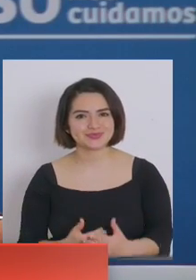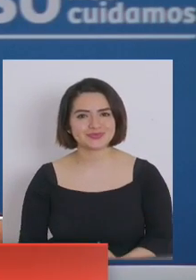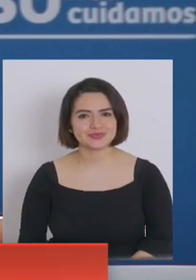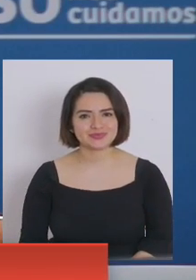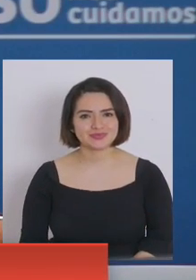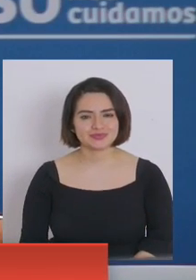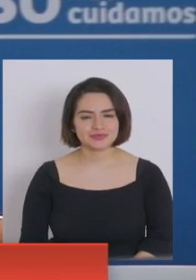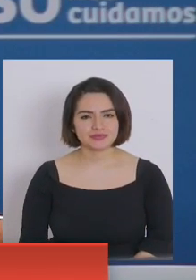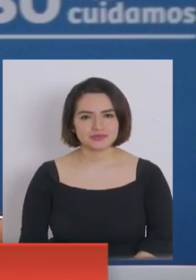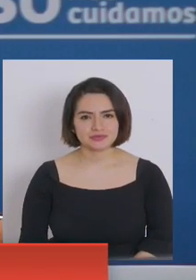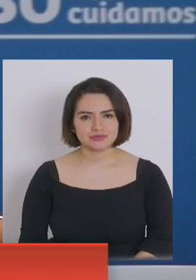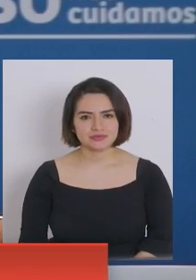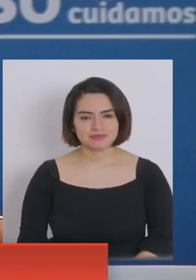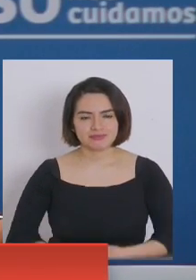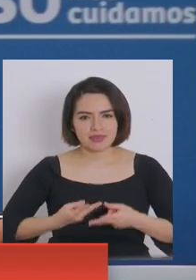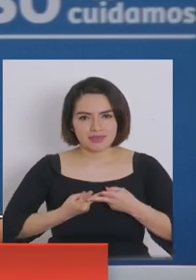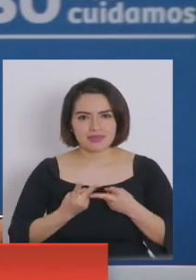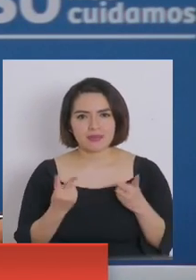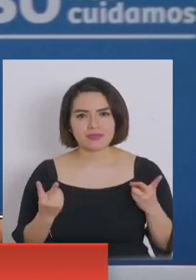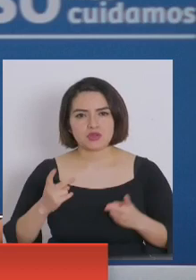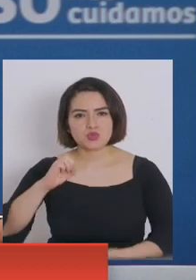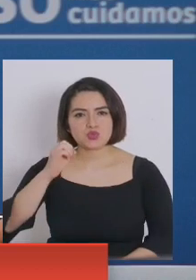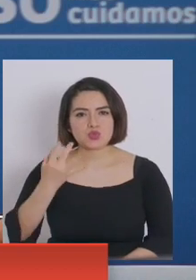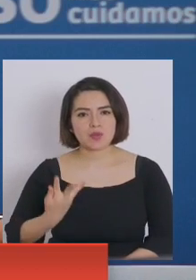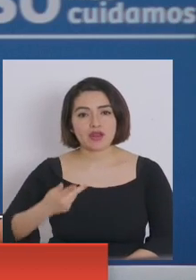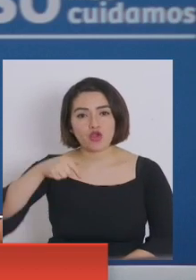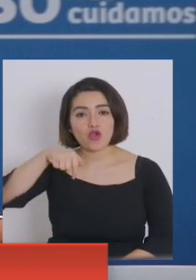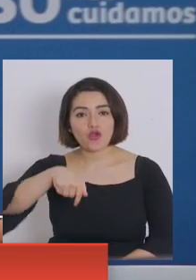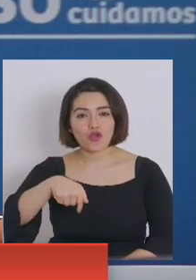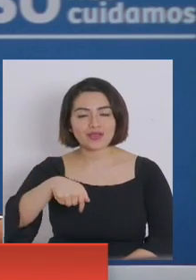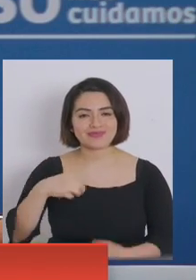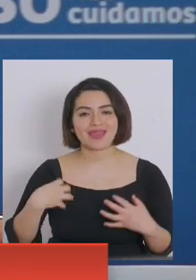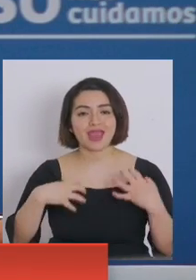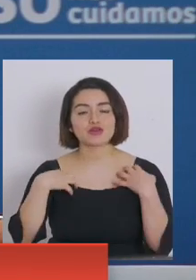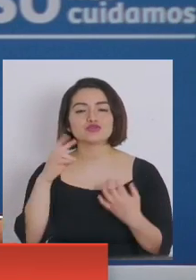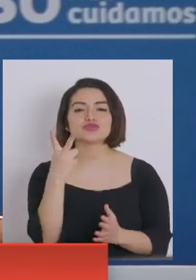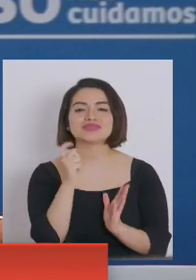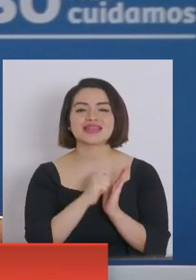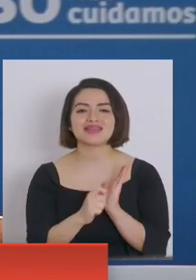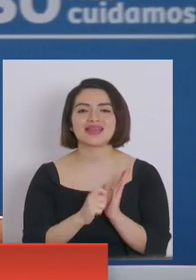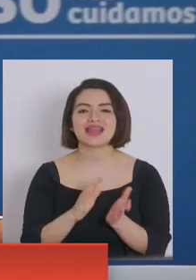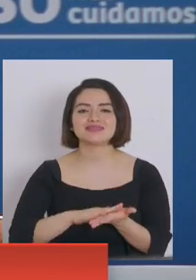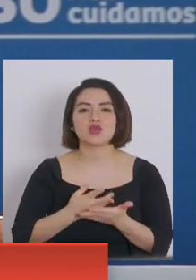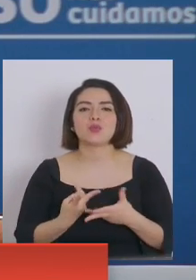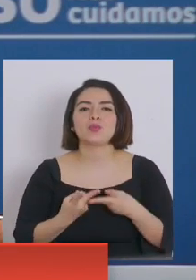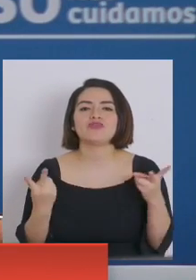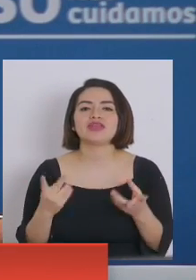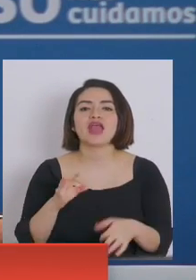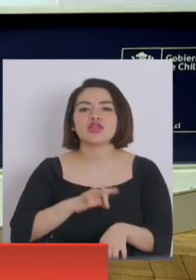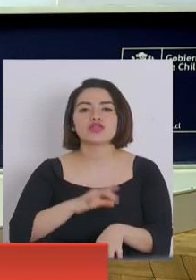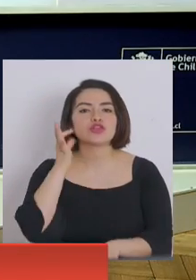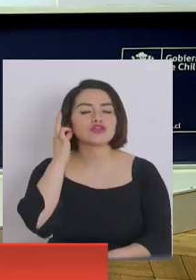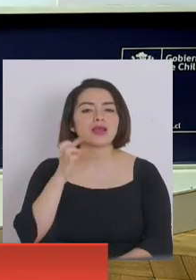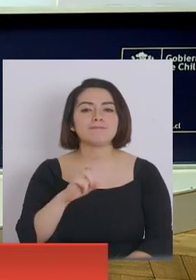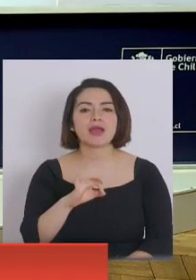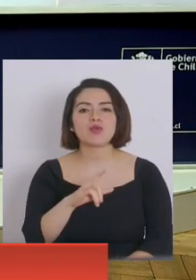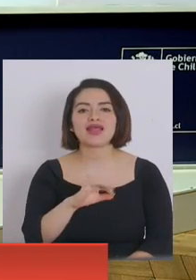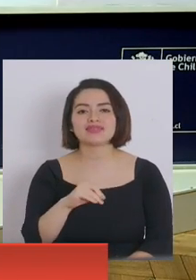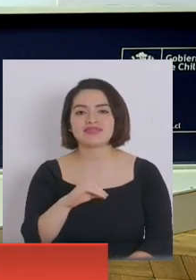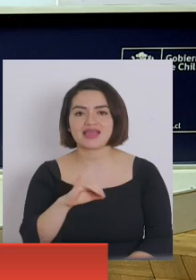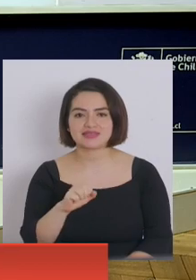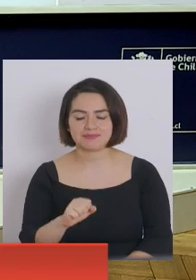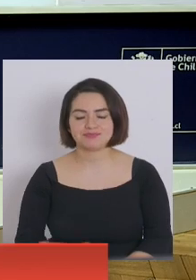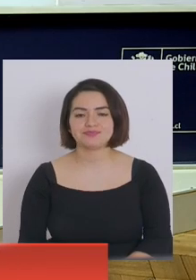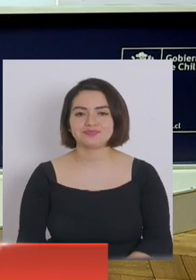transmitir las cifras del día de hoy a cargo de la subsecretaria de Salud Pública, doctora Paula Daz. En